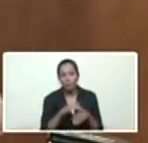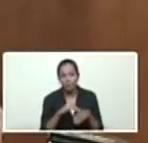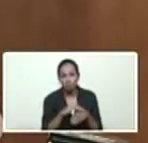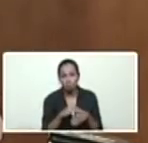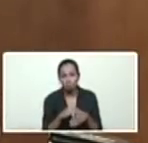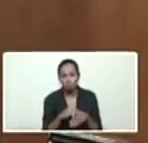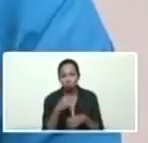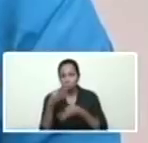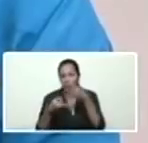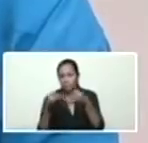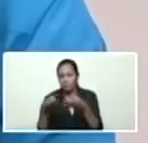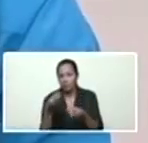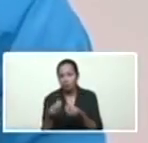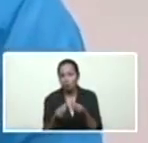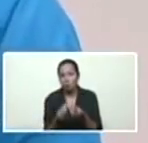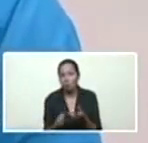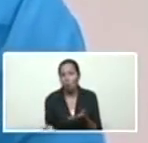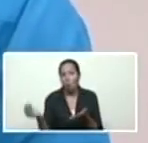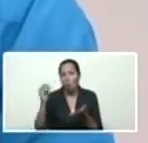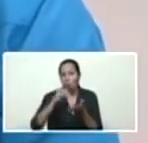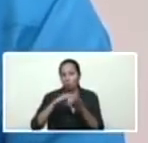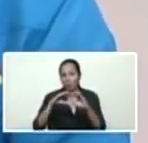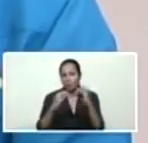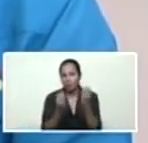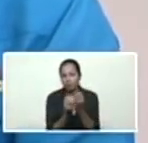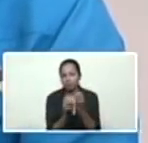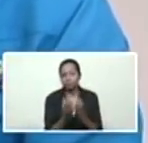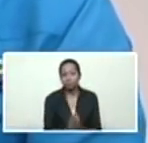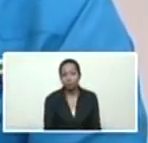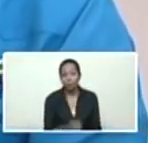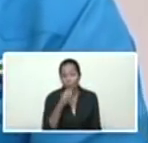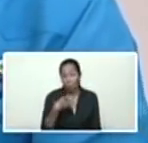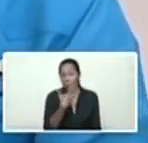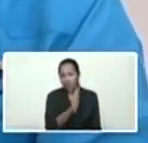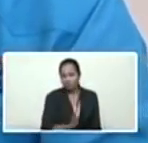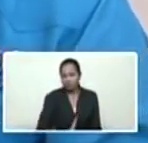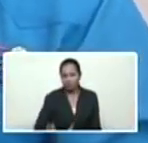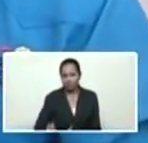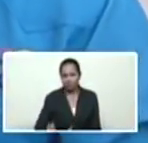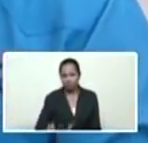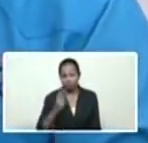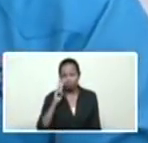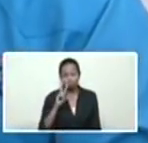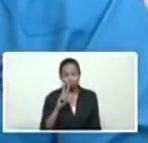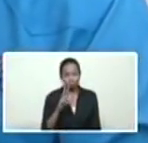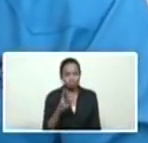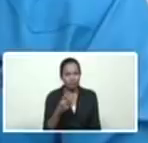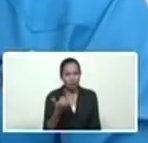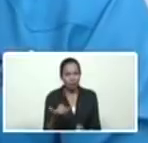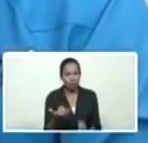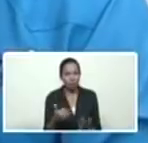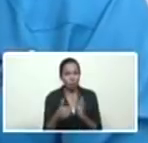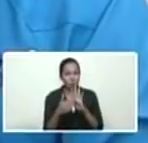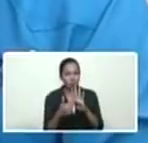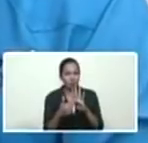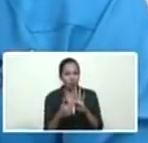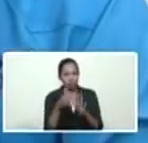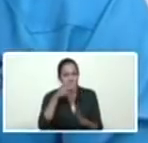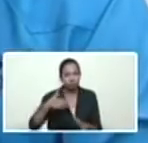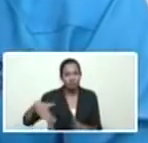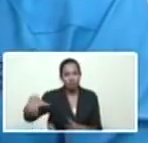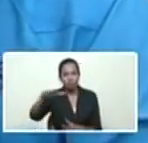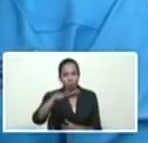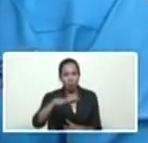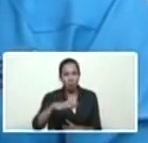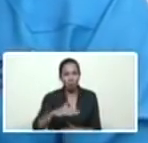por favor, profesor. Bueno, presidente, después de esta heroica demostración que ha dado nuestro pueblo en